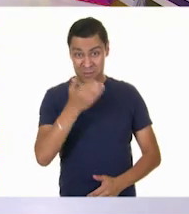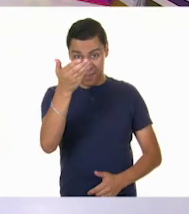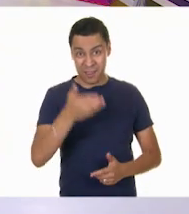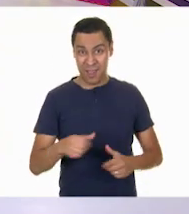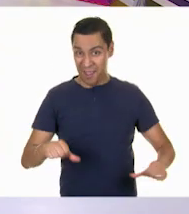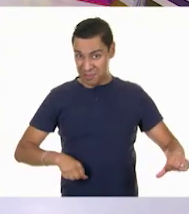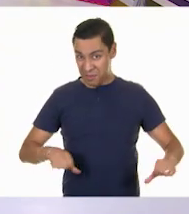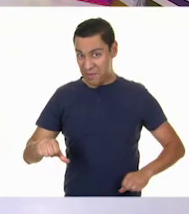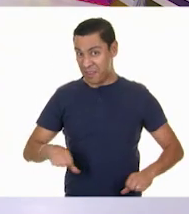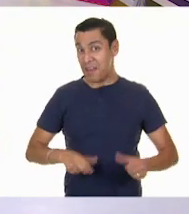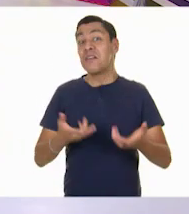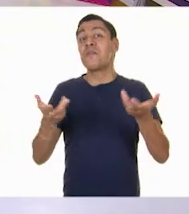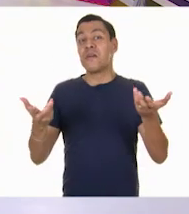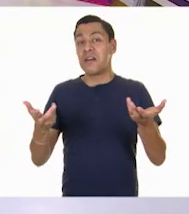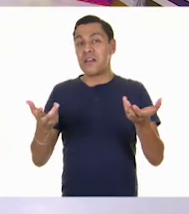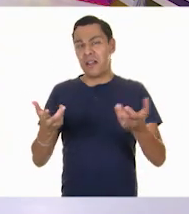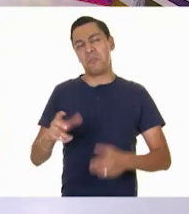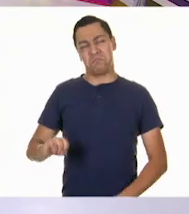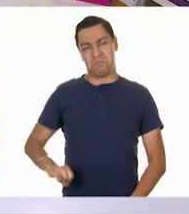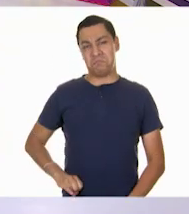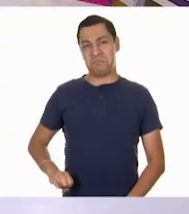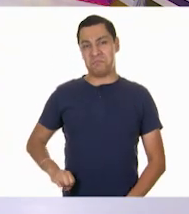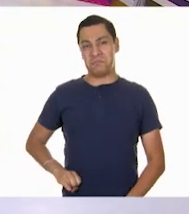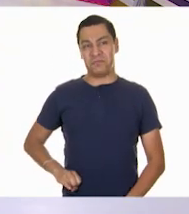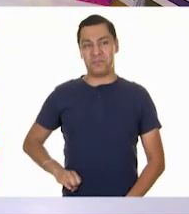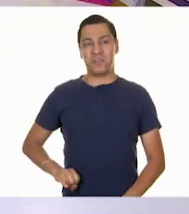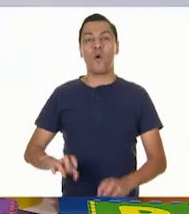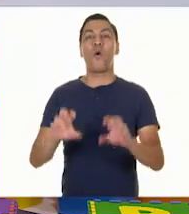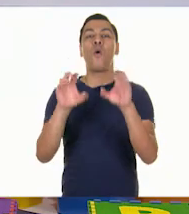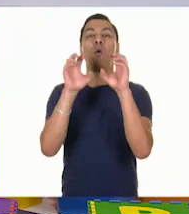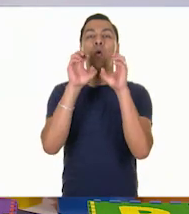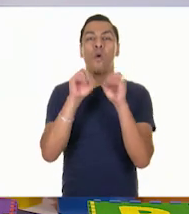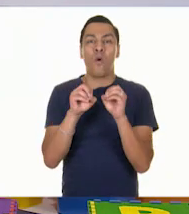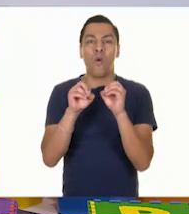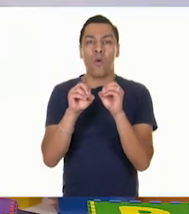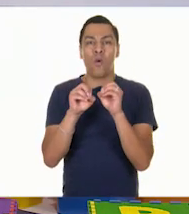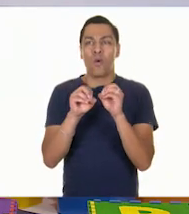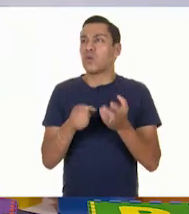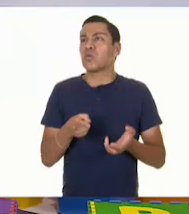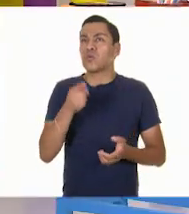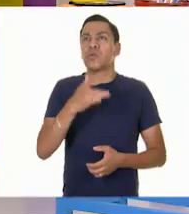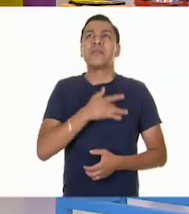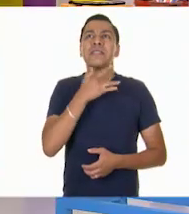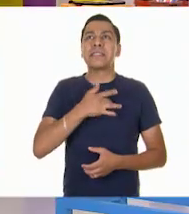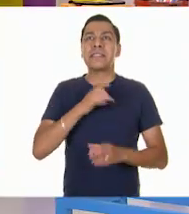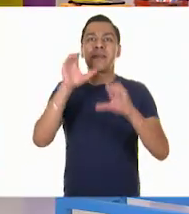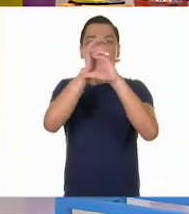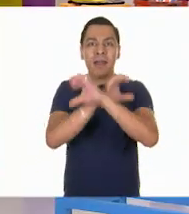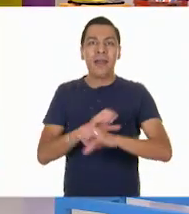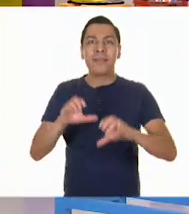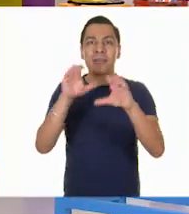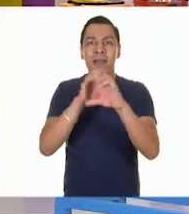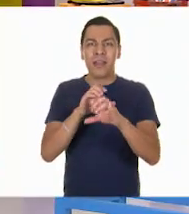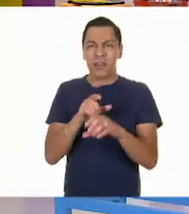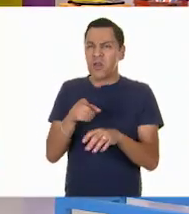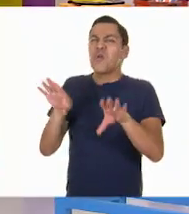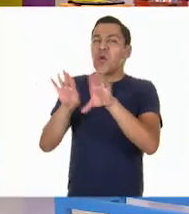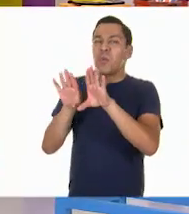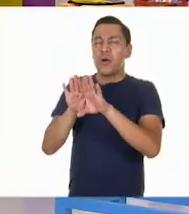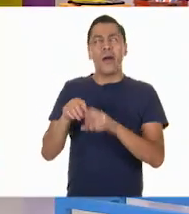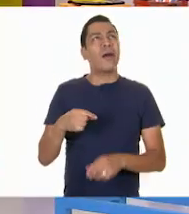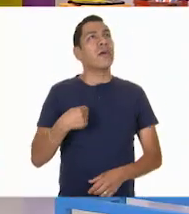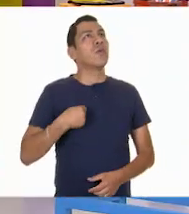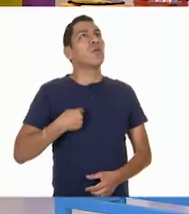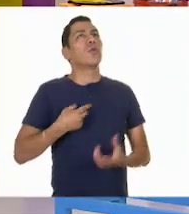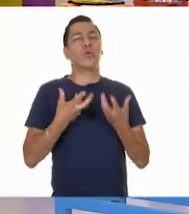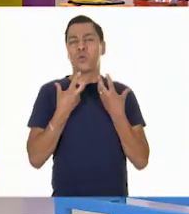muy divertida e interesante. Y dime algo, Pepe. ¿A ti qué te gusta cantar? ¿Cómo te sientes cuando cantas? ¡Ay, pues me gusta mucho